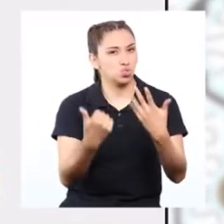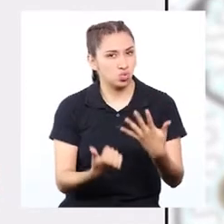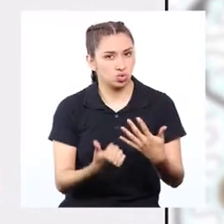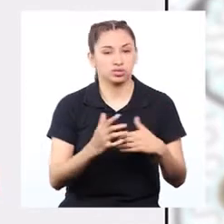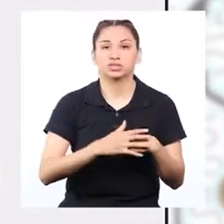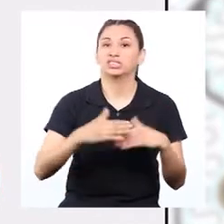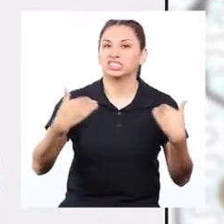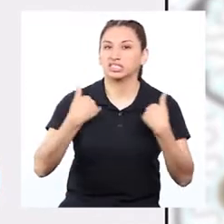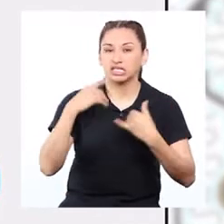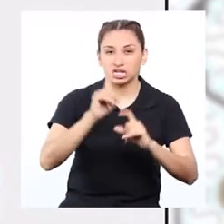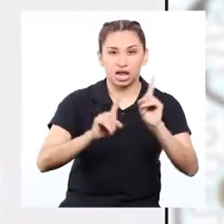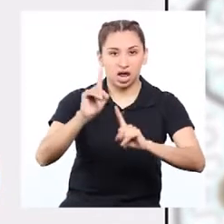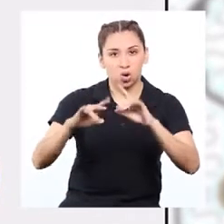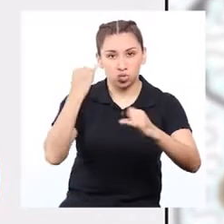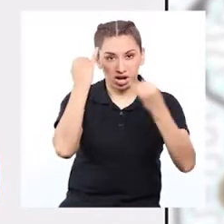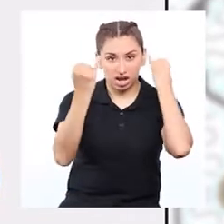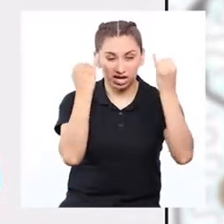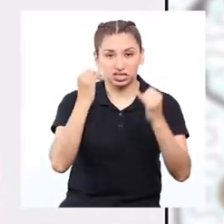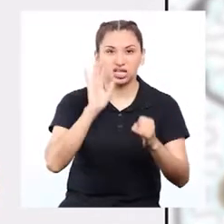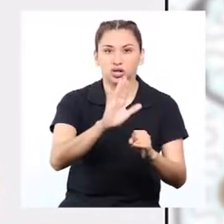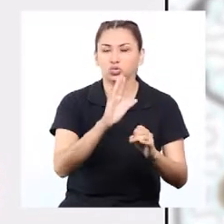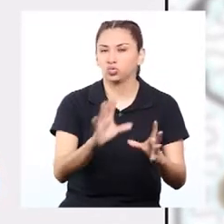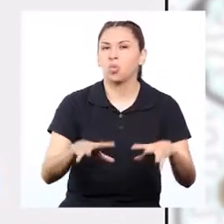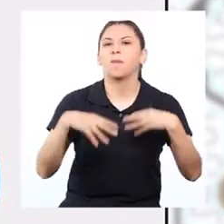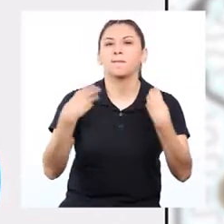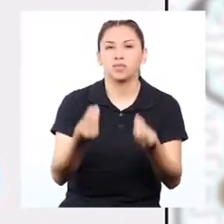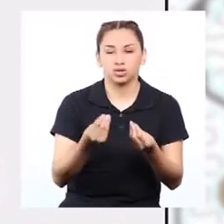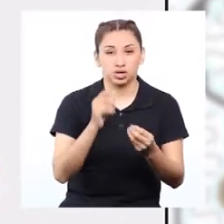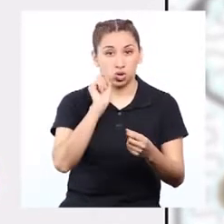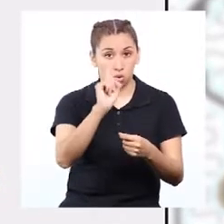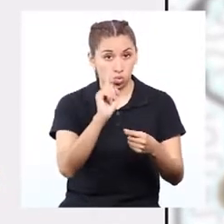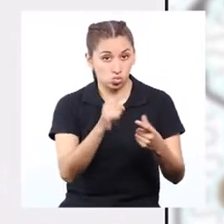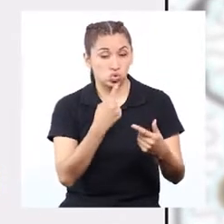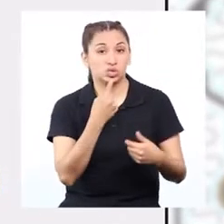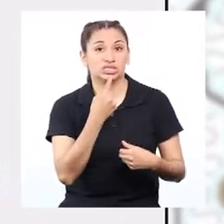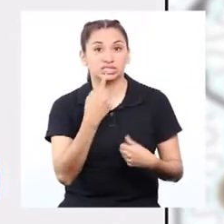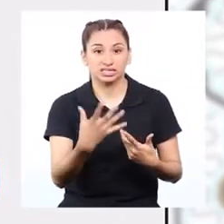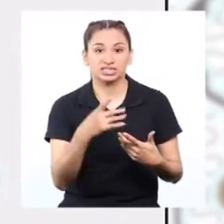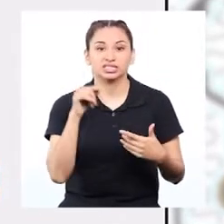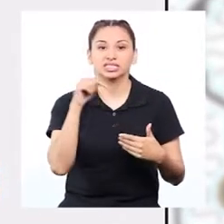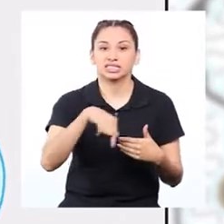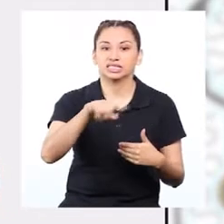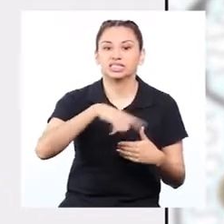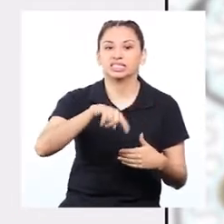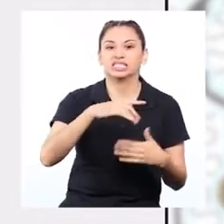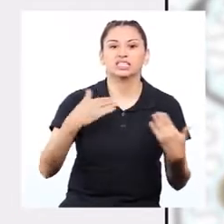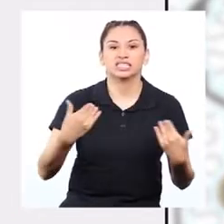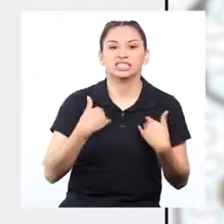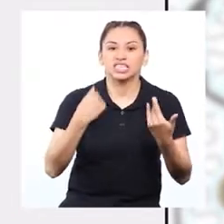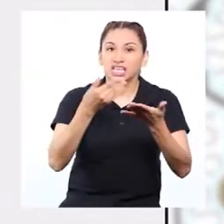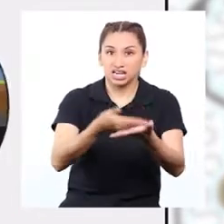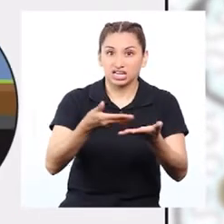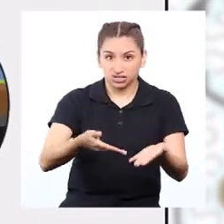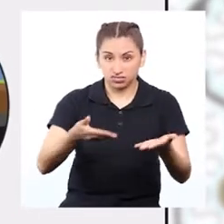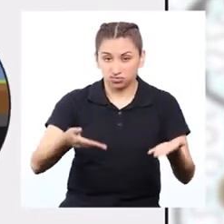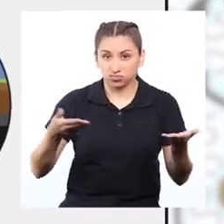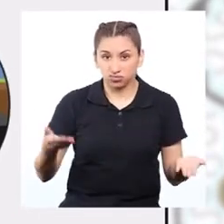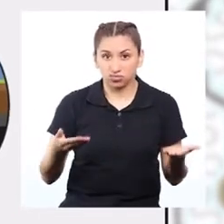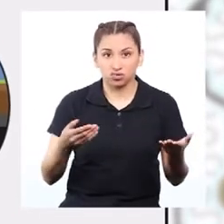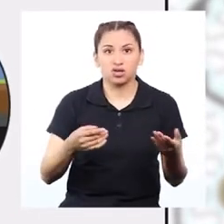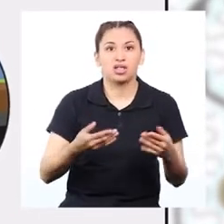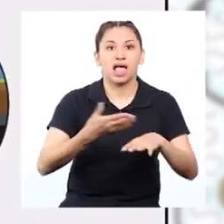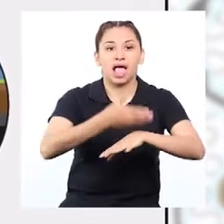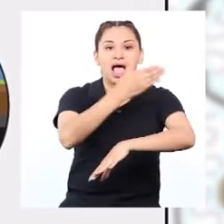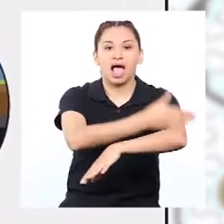Hay varias teorías respecto a su origen. Una de ellas dice que proviene de materia orgánica que